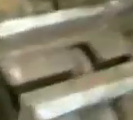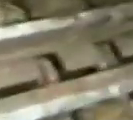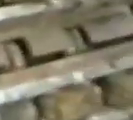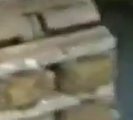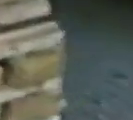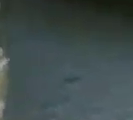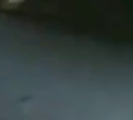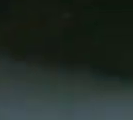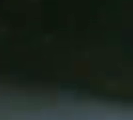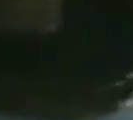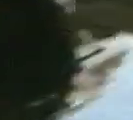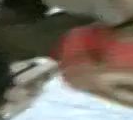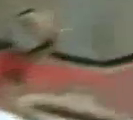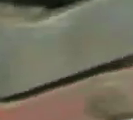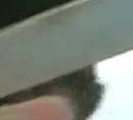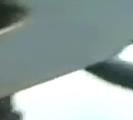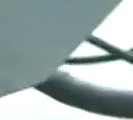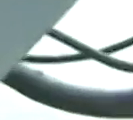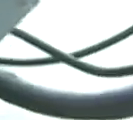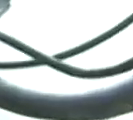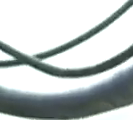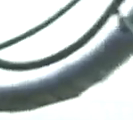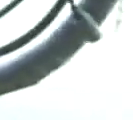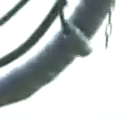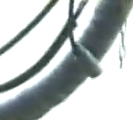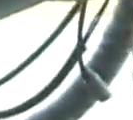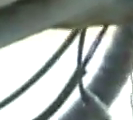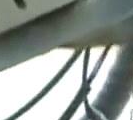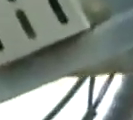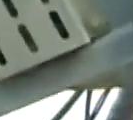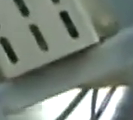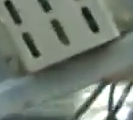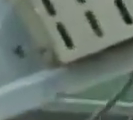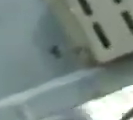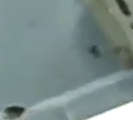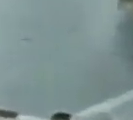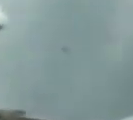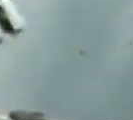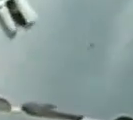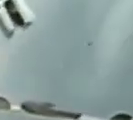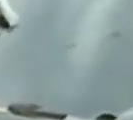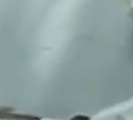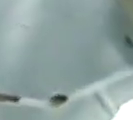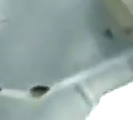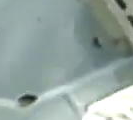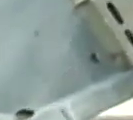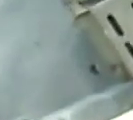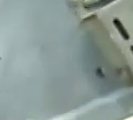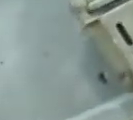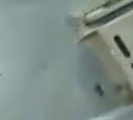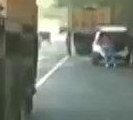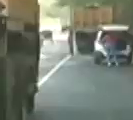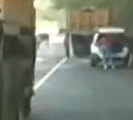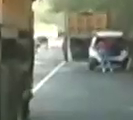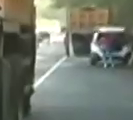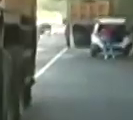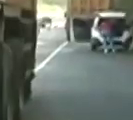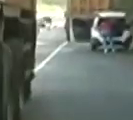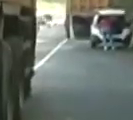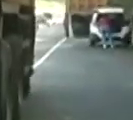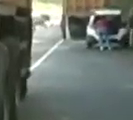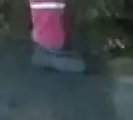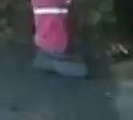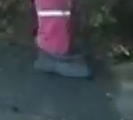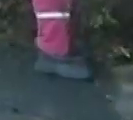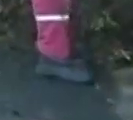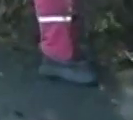en las rutas más importantes del país asimismo estamos trabajando lo que sería la recuperación de algunas fallas